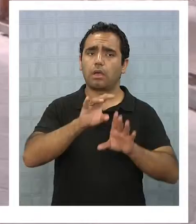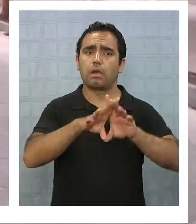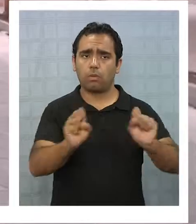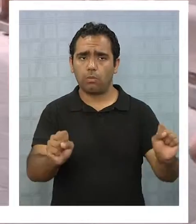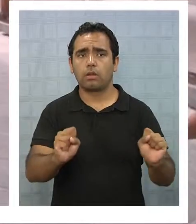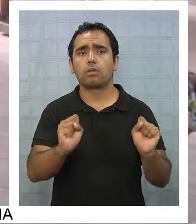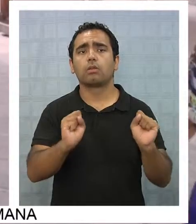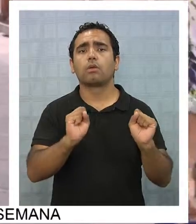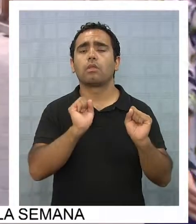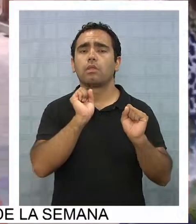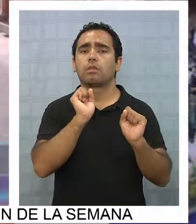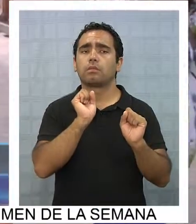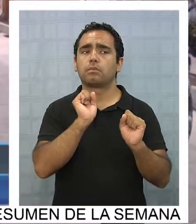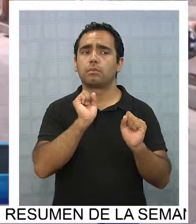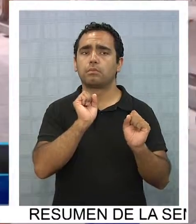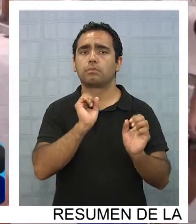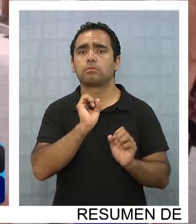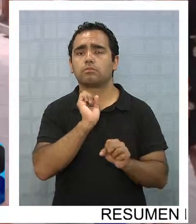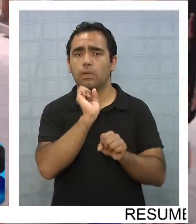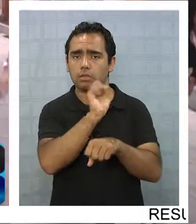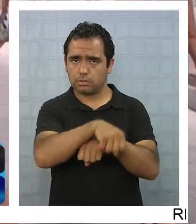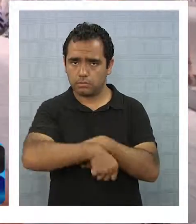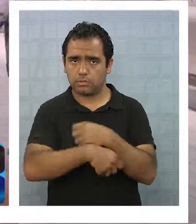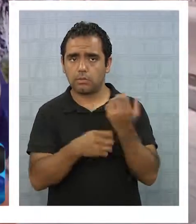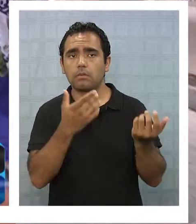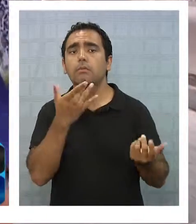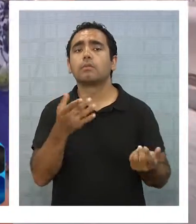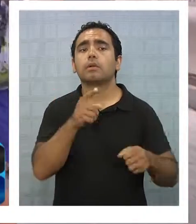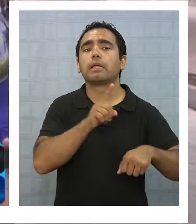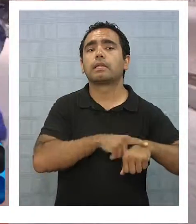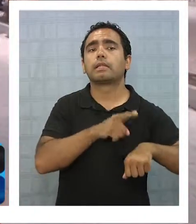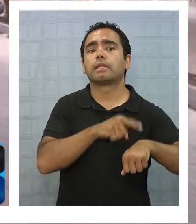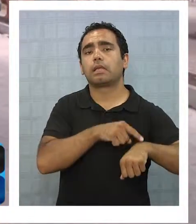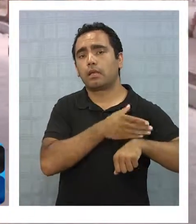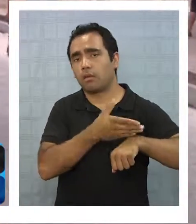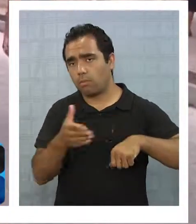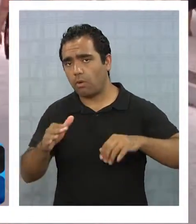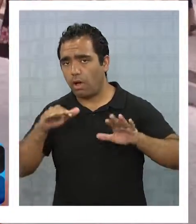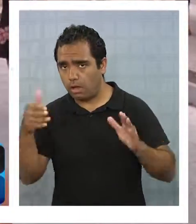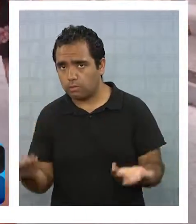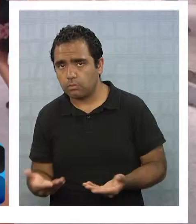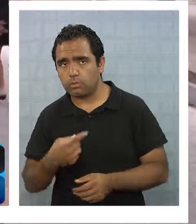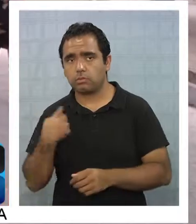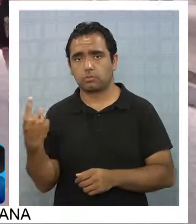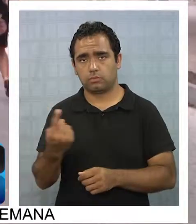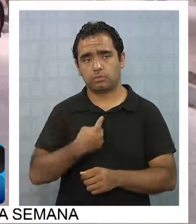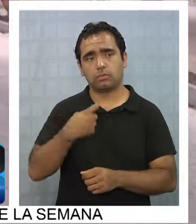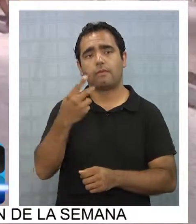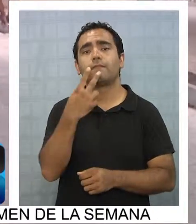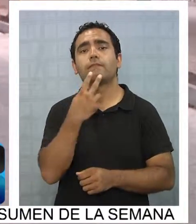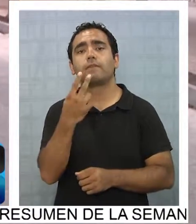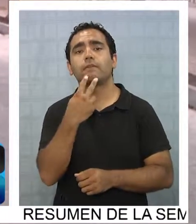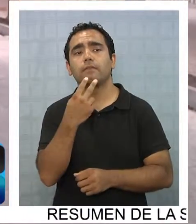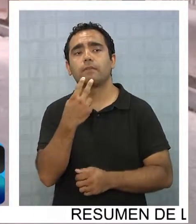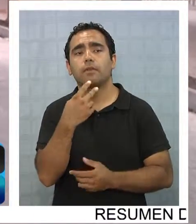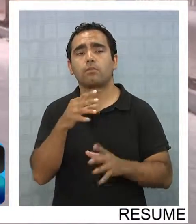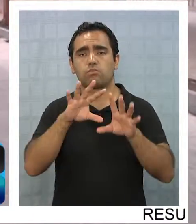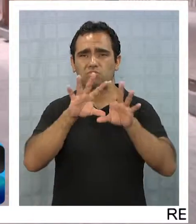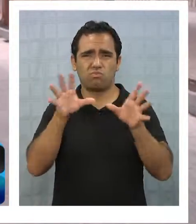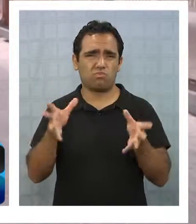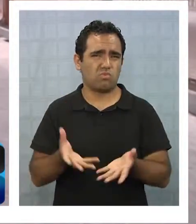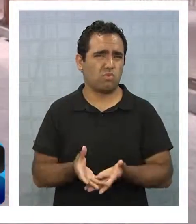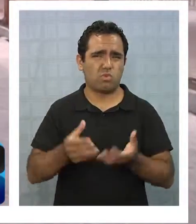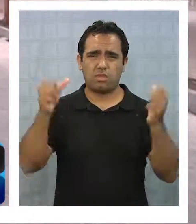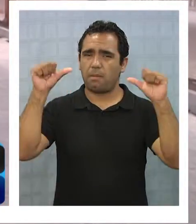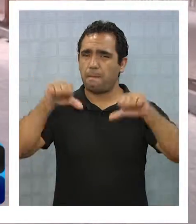favor de esta decisión que tomaron, ya que en el tiempo que vivimos ahora, que el mundo está